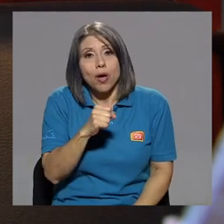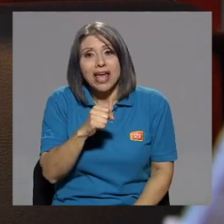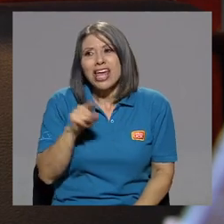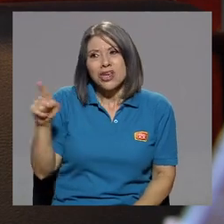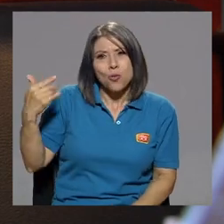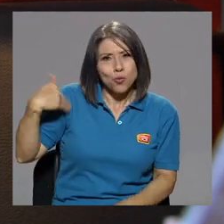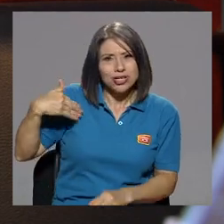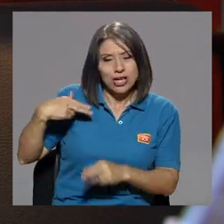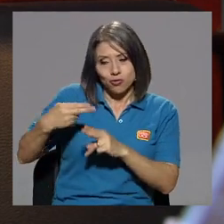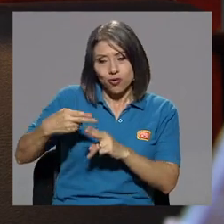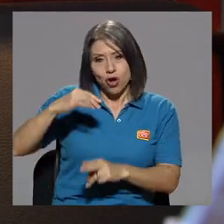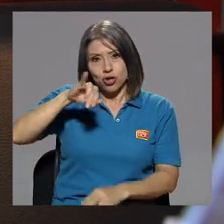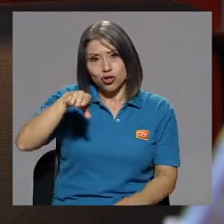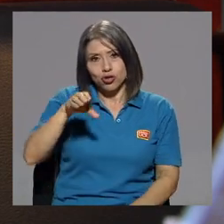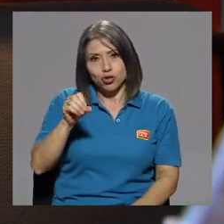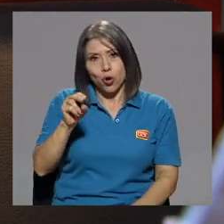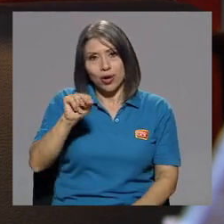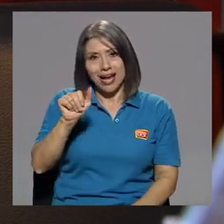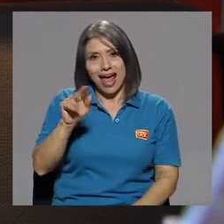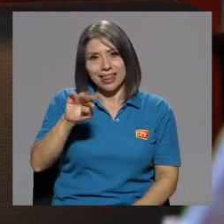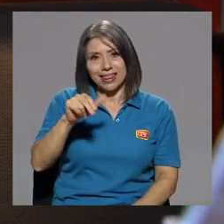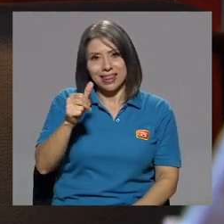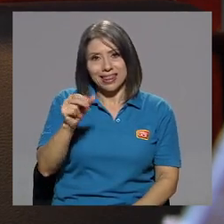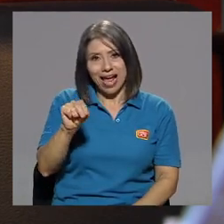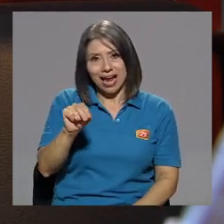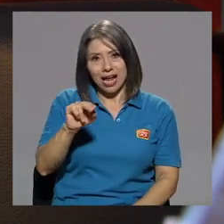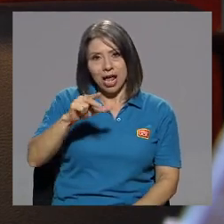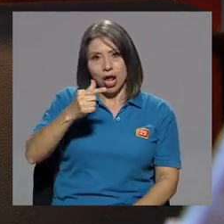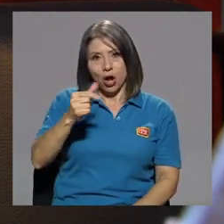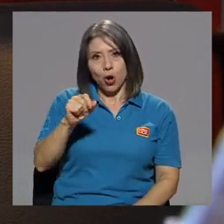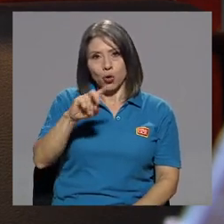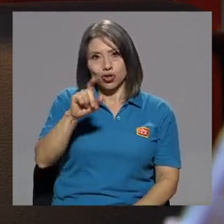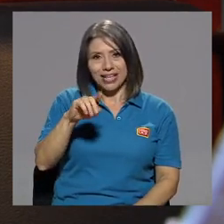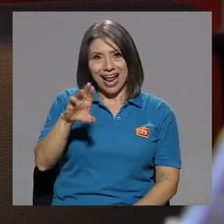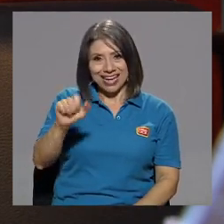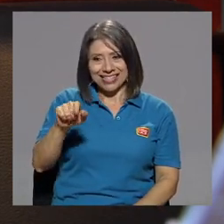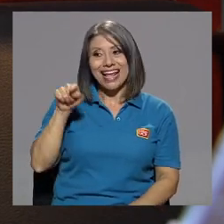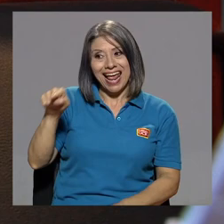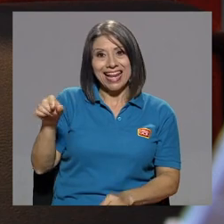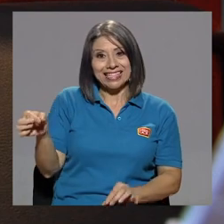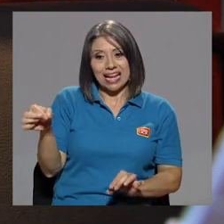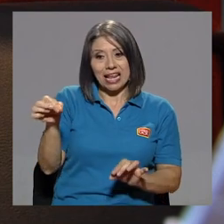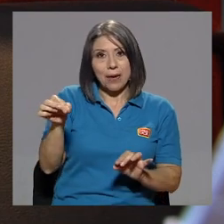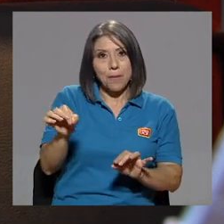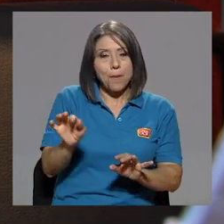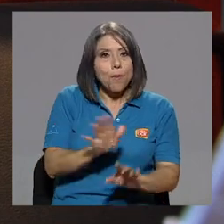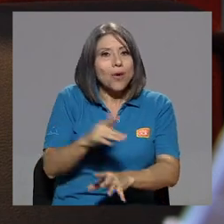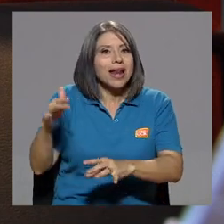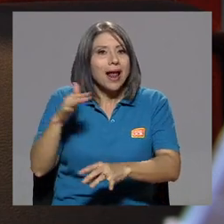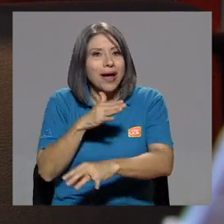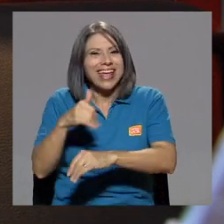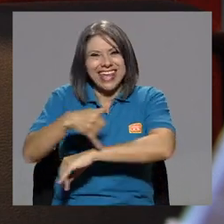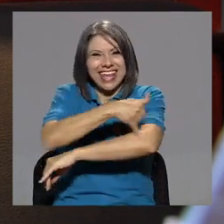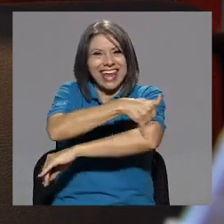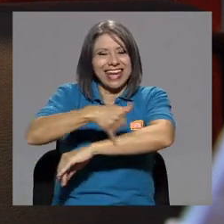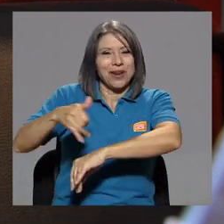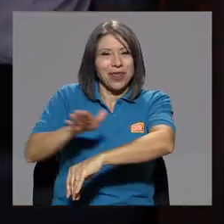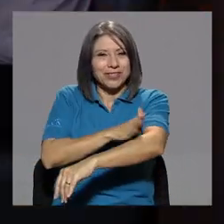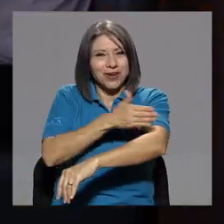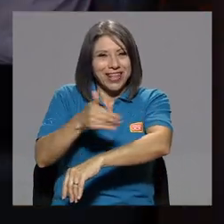tengo a Jonathan González, que es el que me pone la música, el di-joke mío, el ingeniero de sonido.